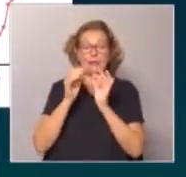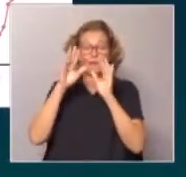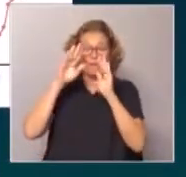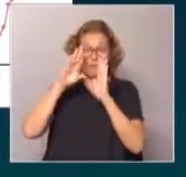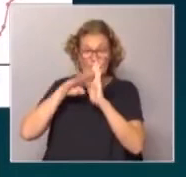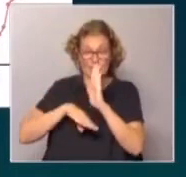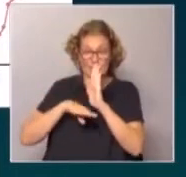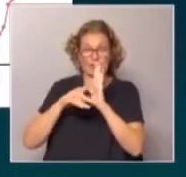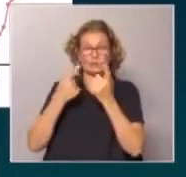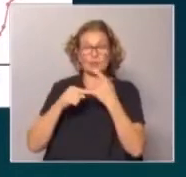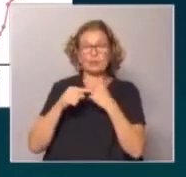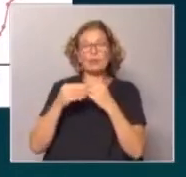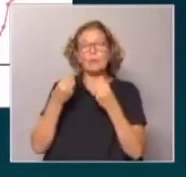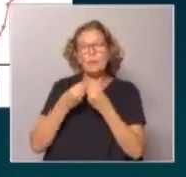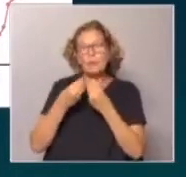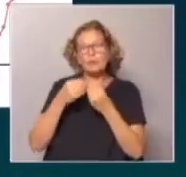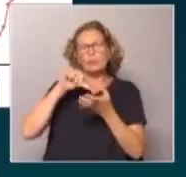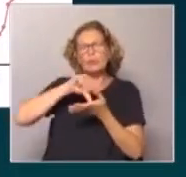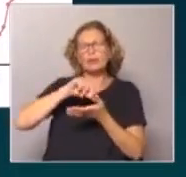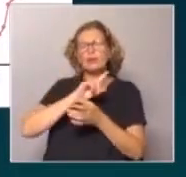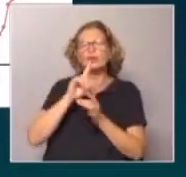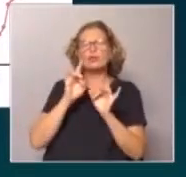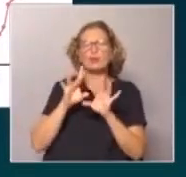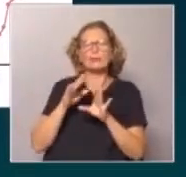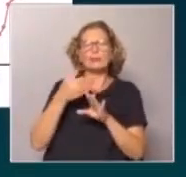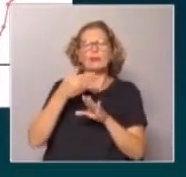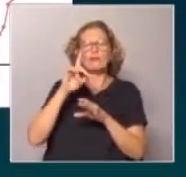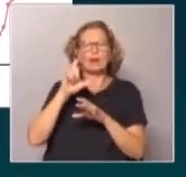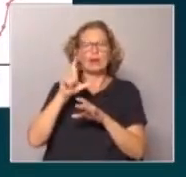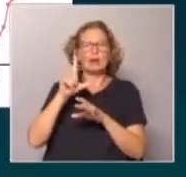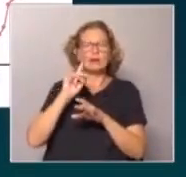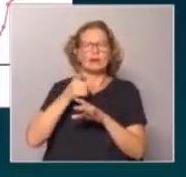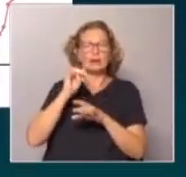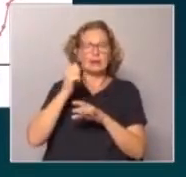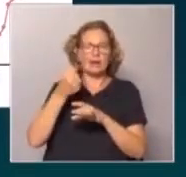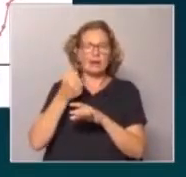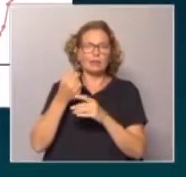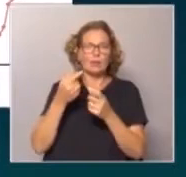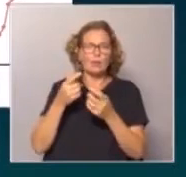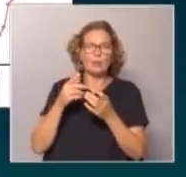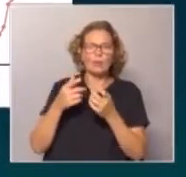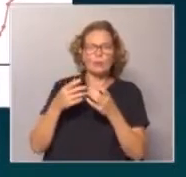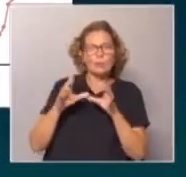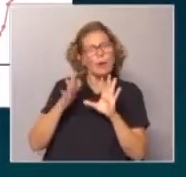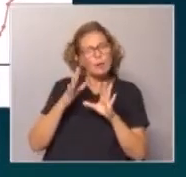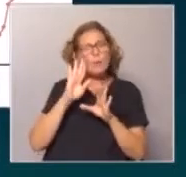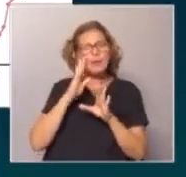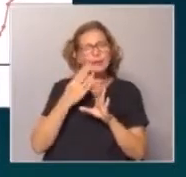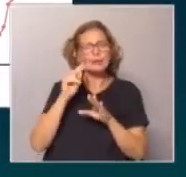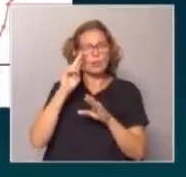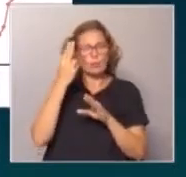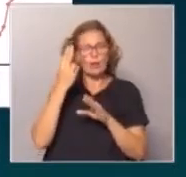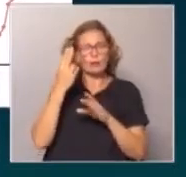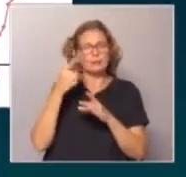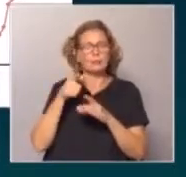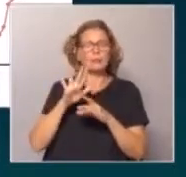bajar. Entonces, en muchos países, no solo en México, en muchos países de tamaño no muy diferente del Uruguay, con una estrategia de